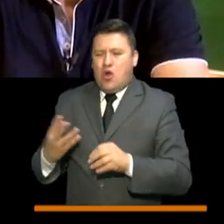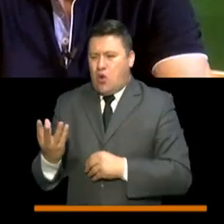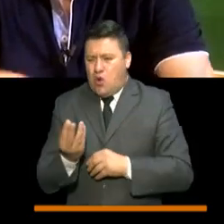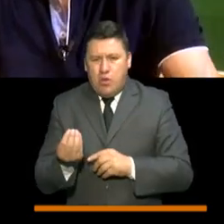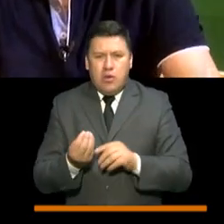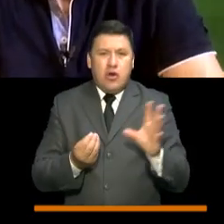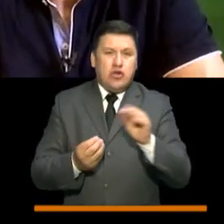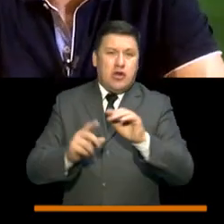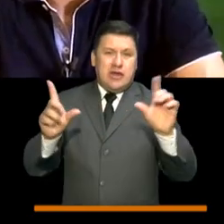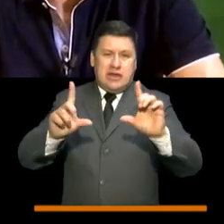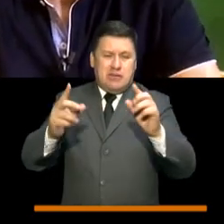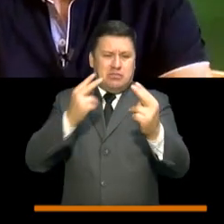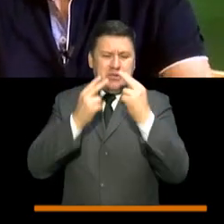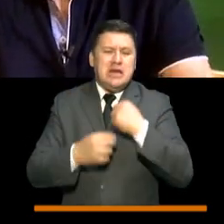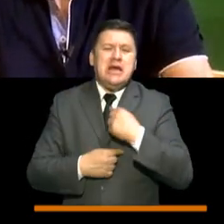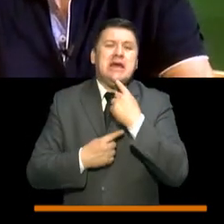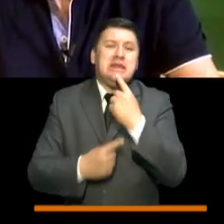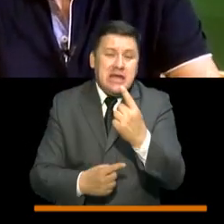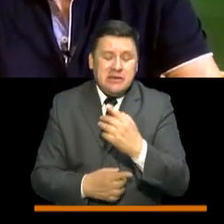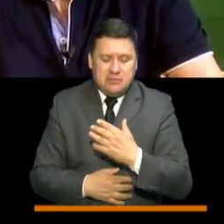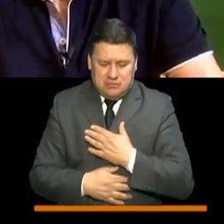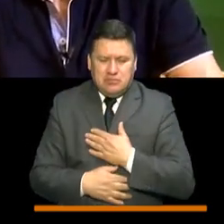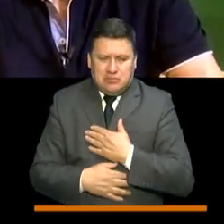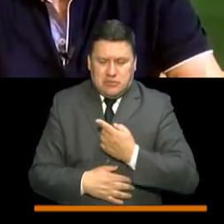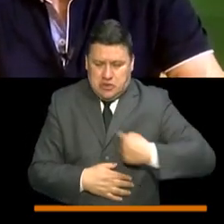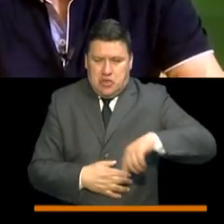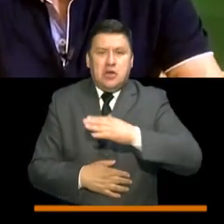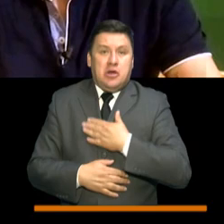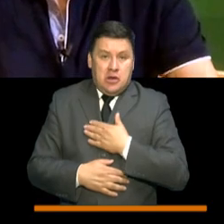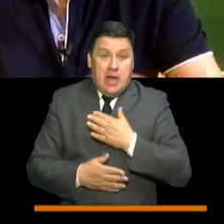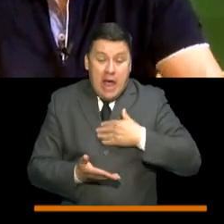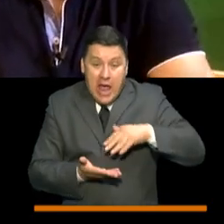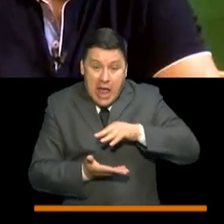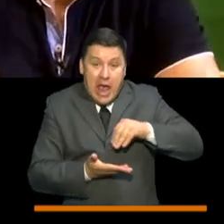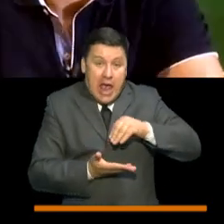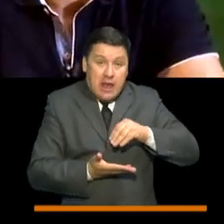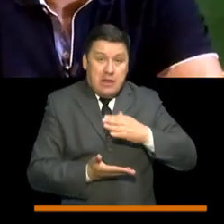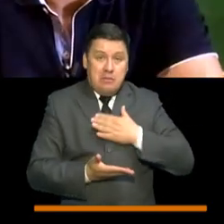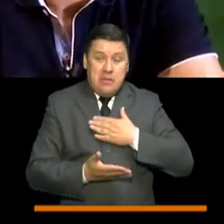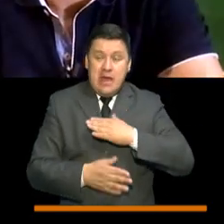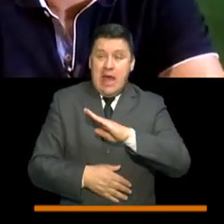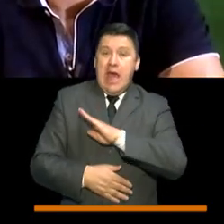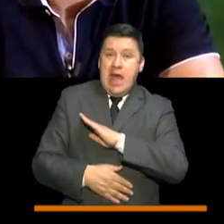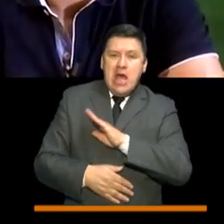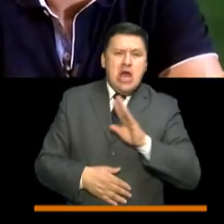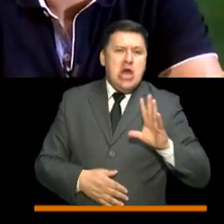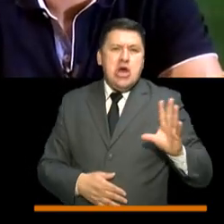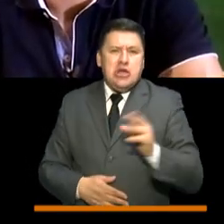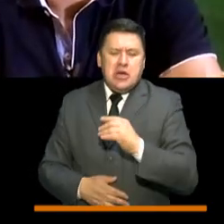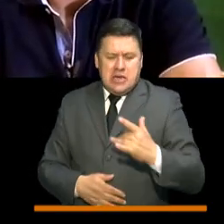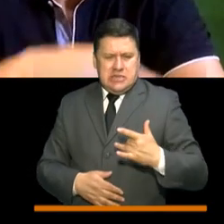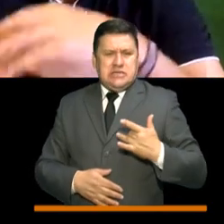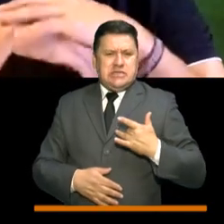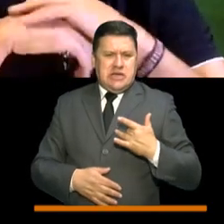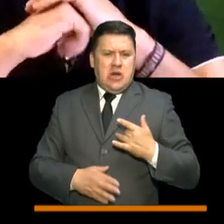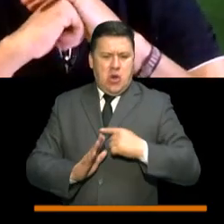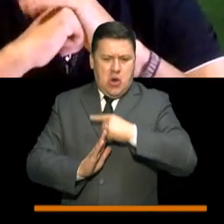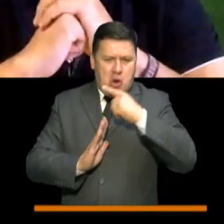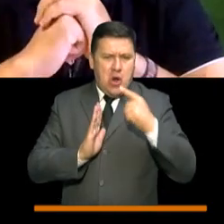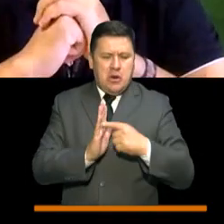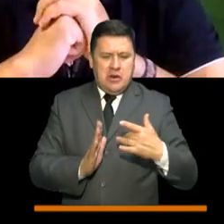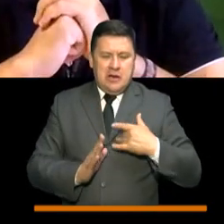y los televidentes. Decirles que nosotros, los atlanticenses, mis alcaldes, todos nos sentimos completamente